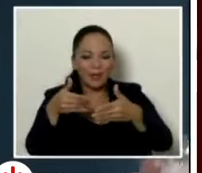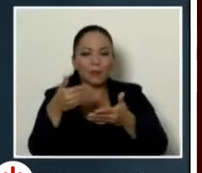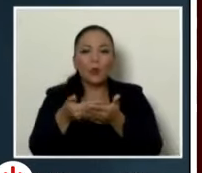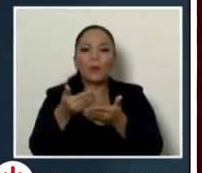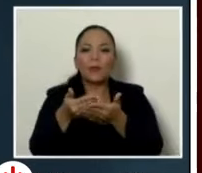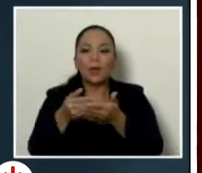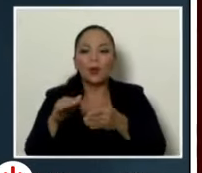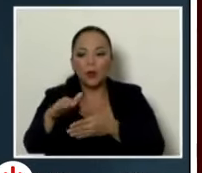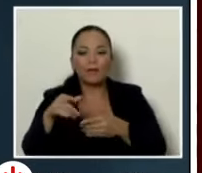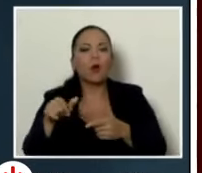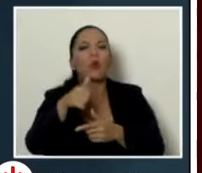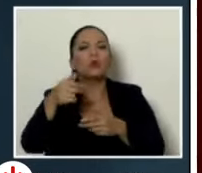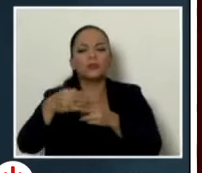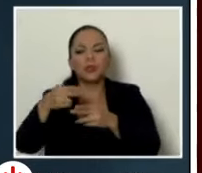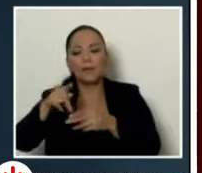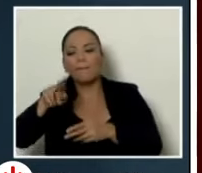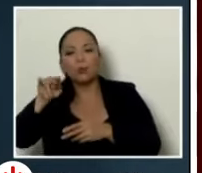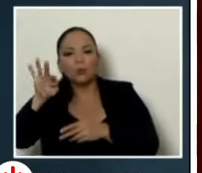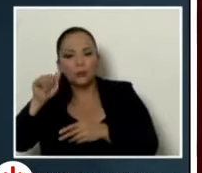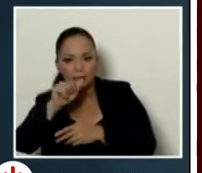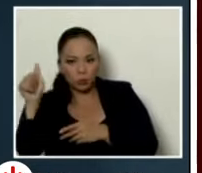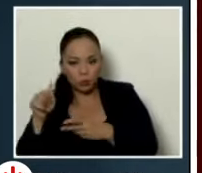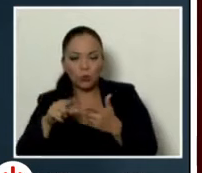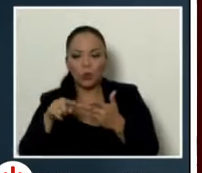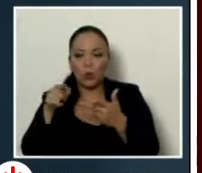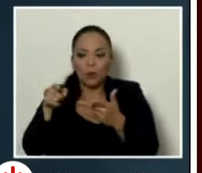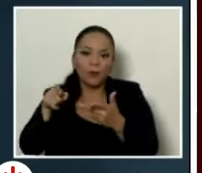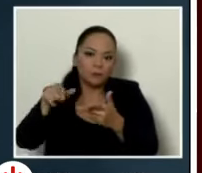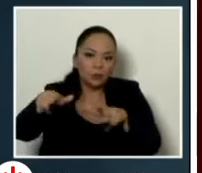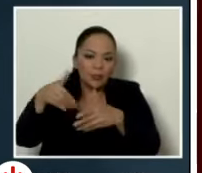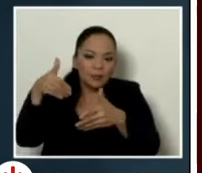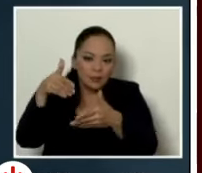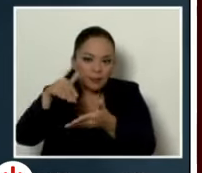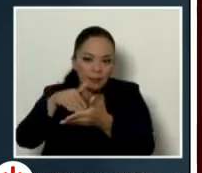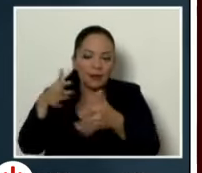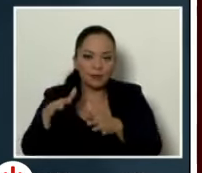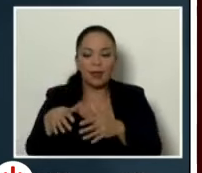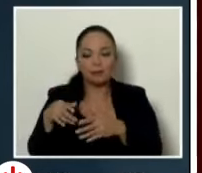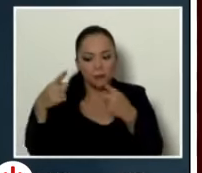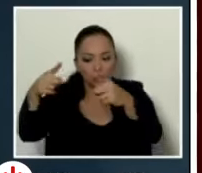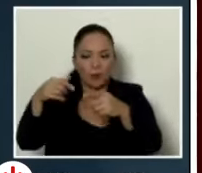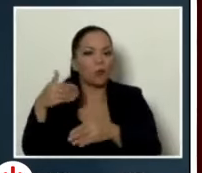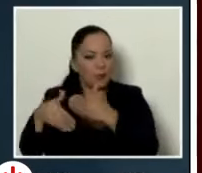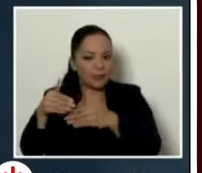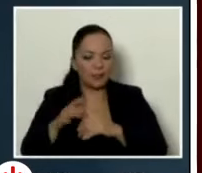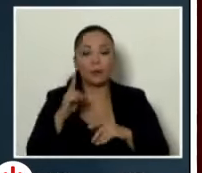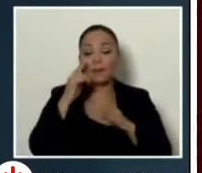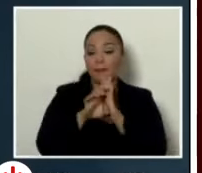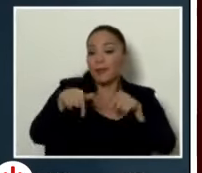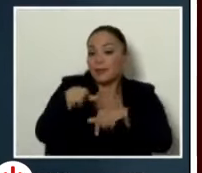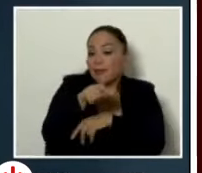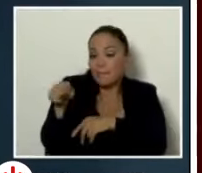y algunas del tramo central que hacían falta la conformación de expedientes avanza por ejemplo este mes estamos